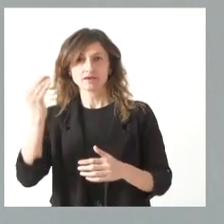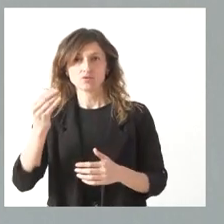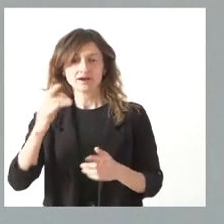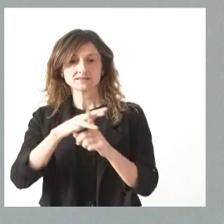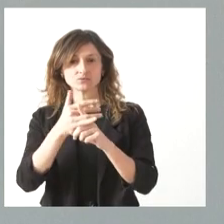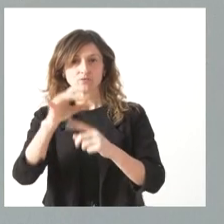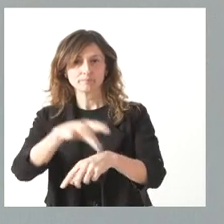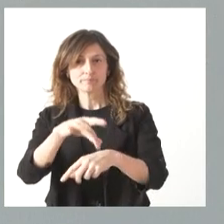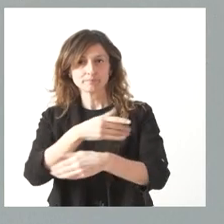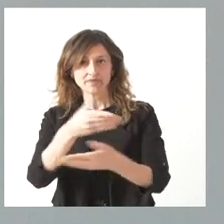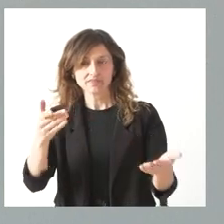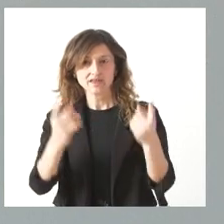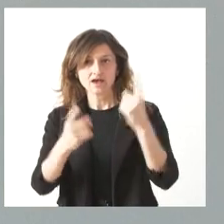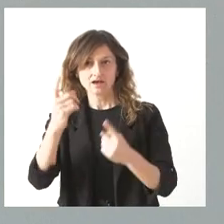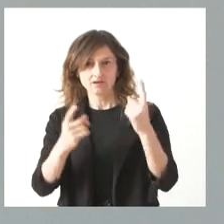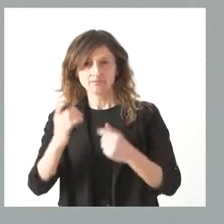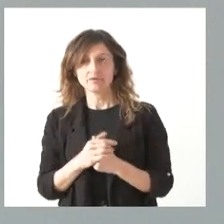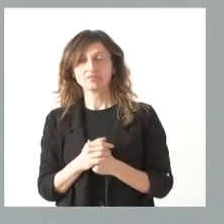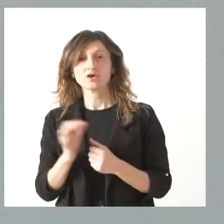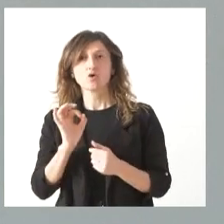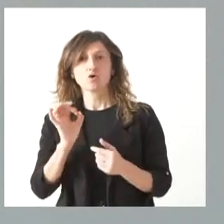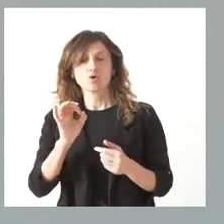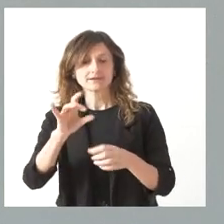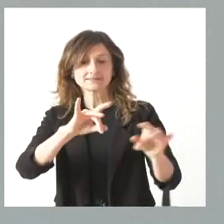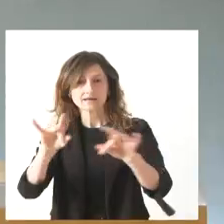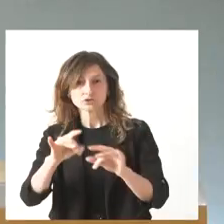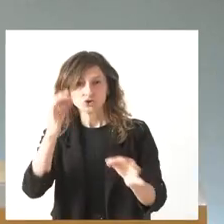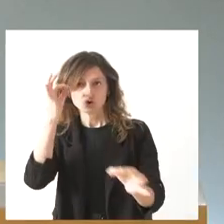situación de los pacientes en alguna circunstancia o en algún territorio concreto.